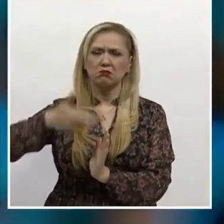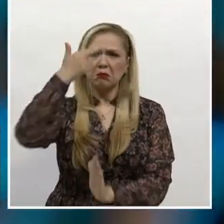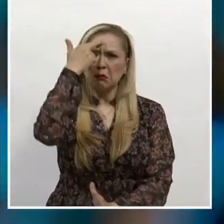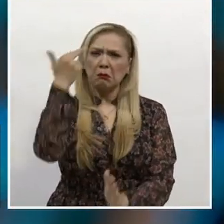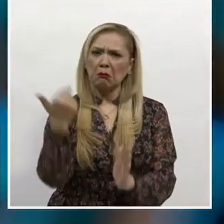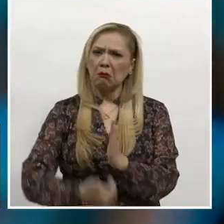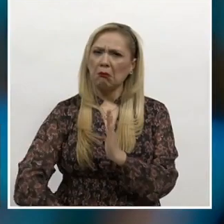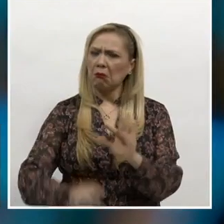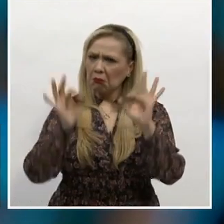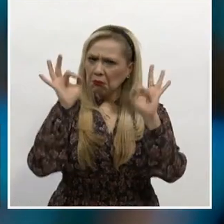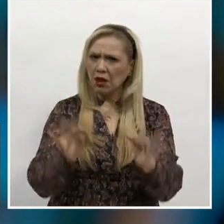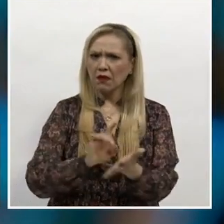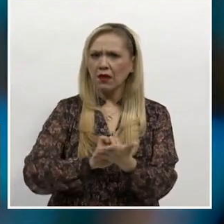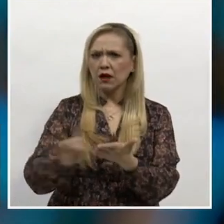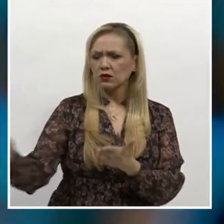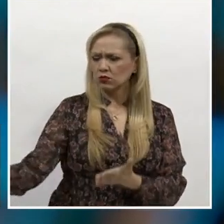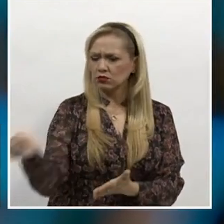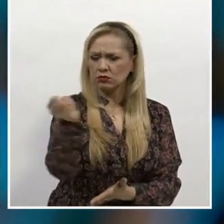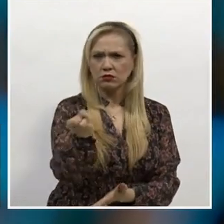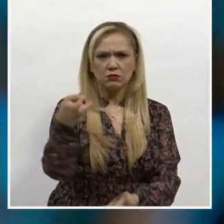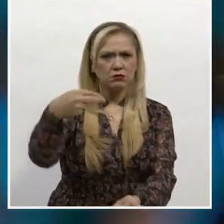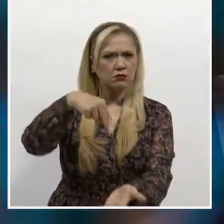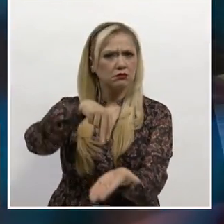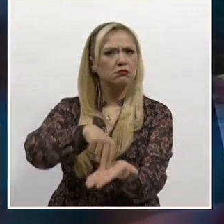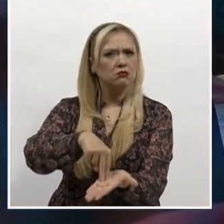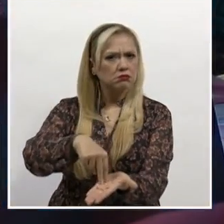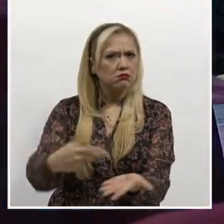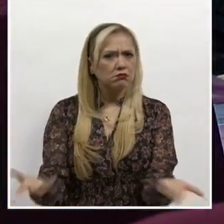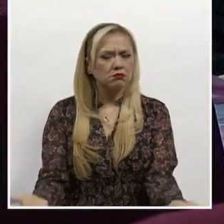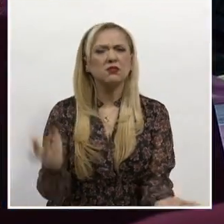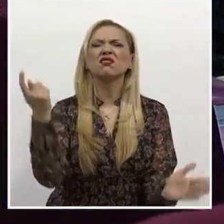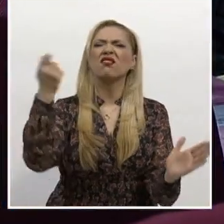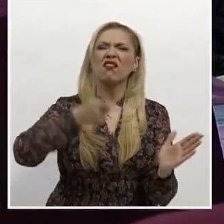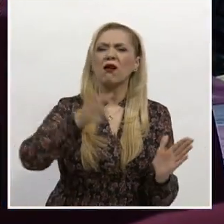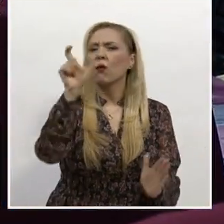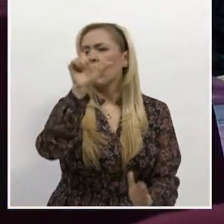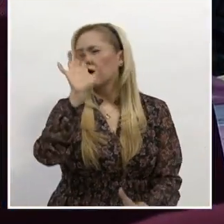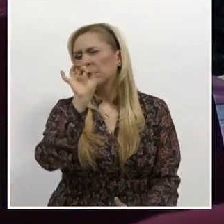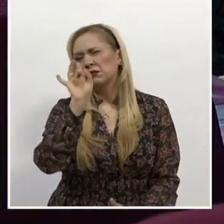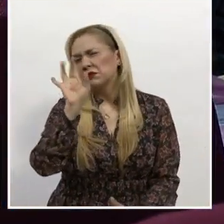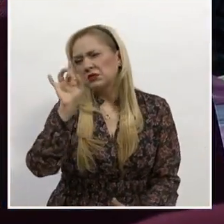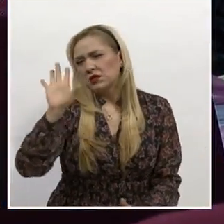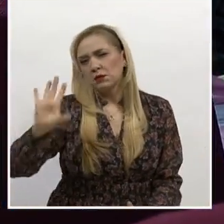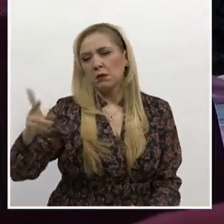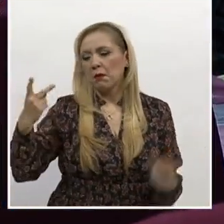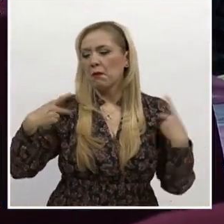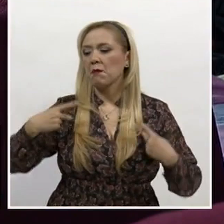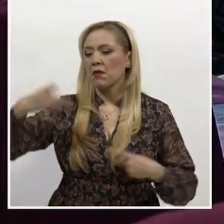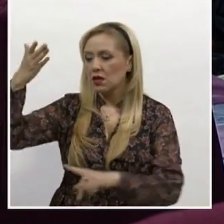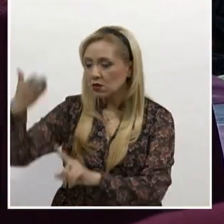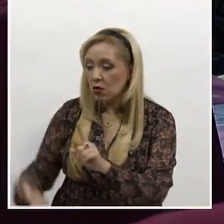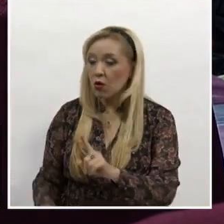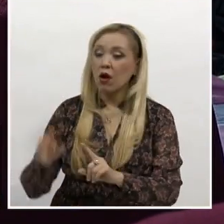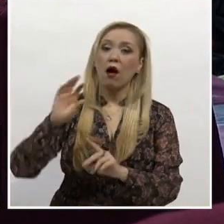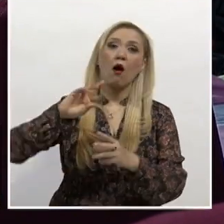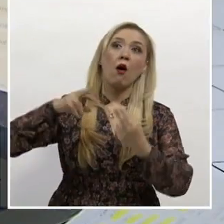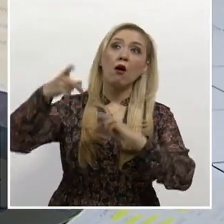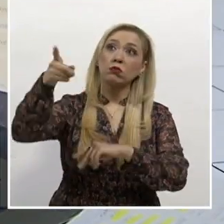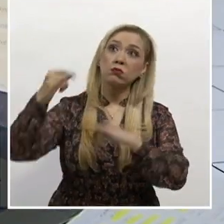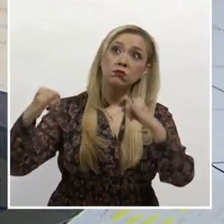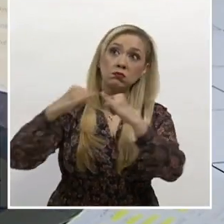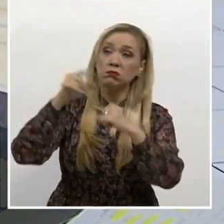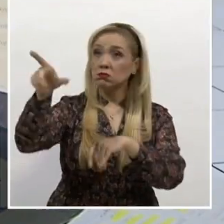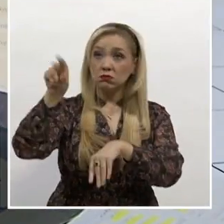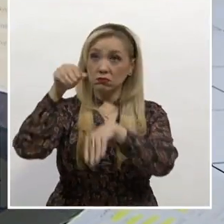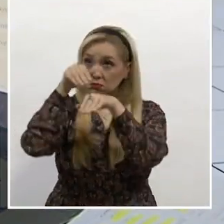proceso y de audiencia. Estableció que dicha medida de apremio se imponía cuando un sujeto o autoridad no cumplía con un requerimiento de una